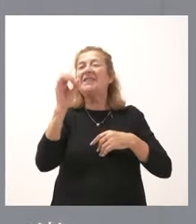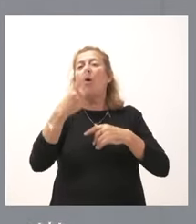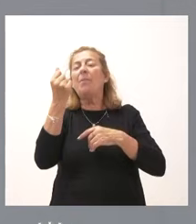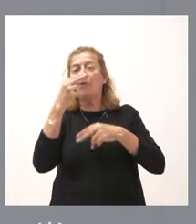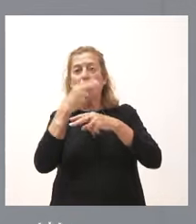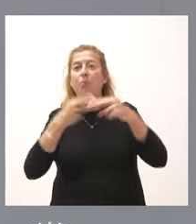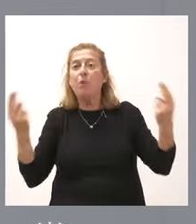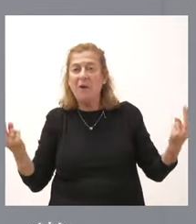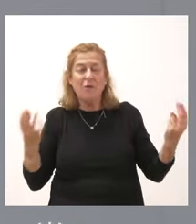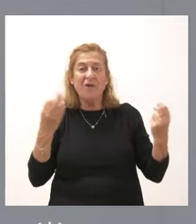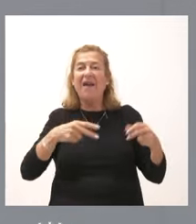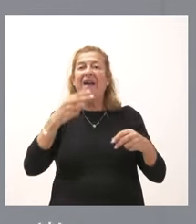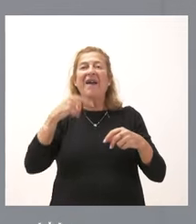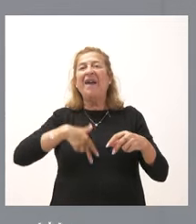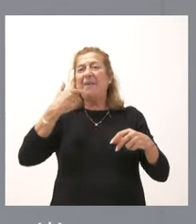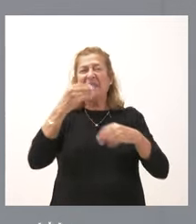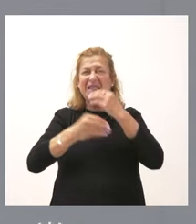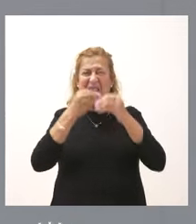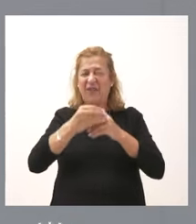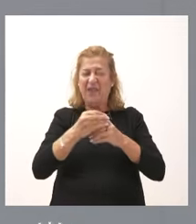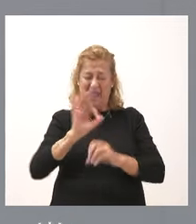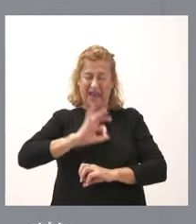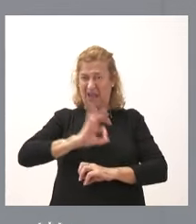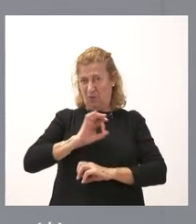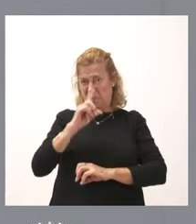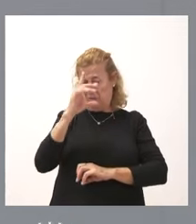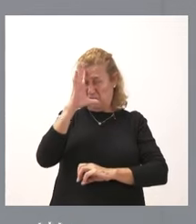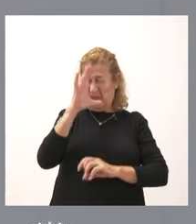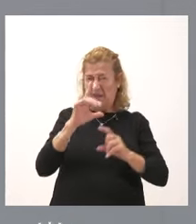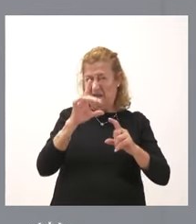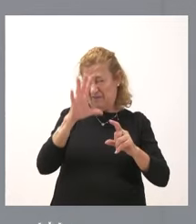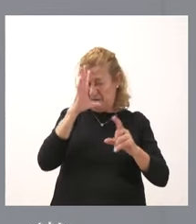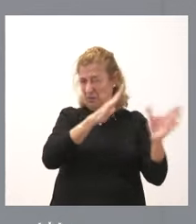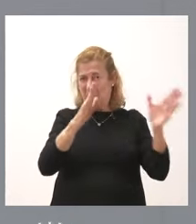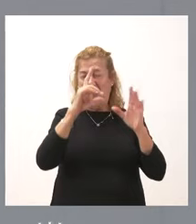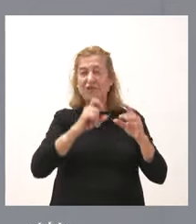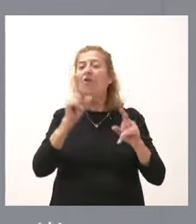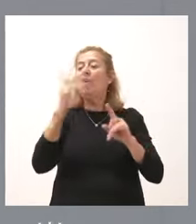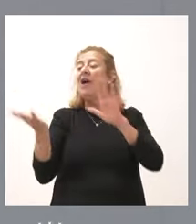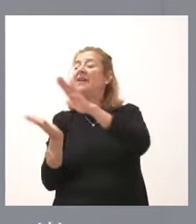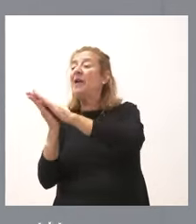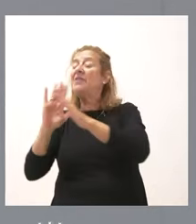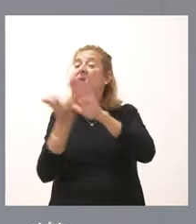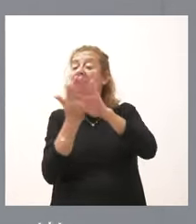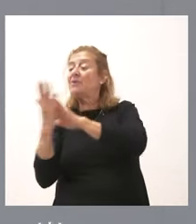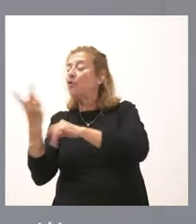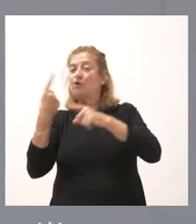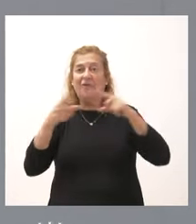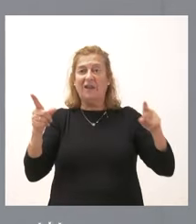que generalmente se suele hacer a principios de año. Son expedientes distintos y poco tienen que ver uno y otro entre sí.